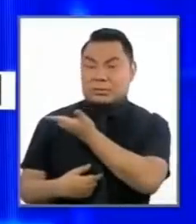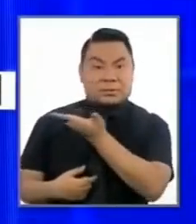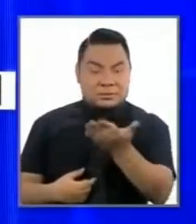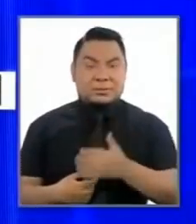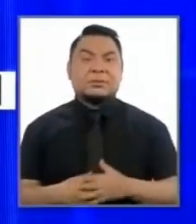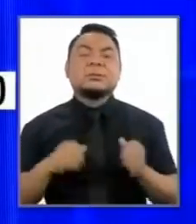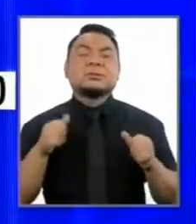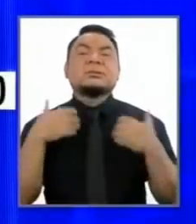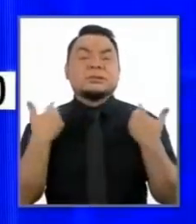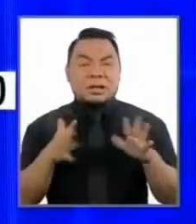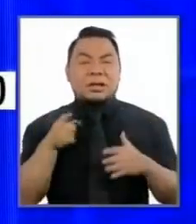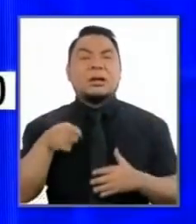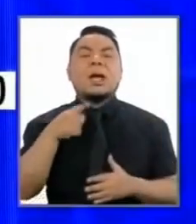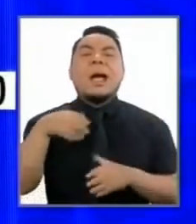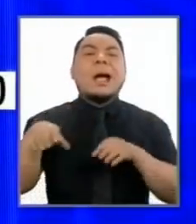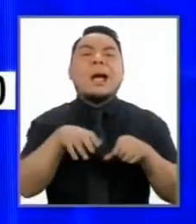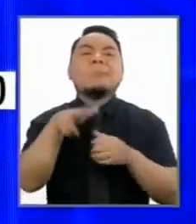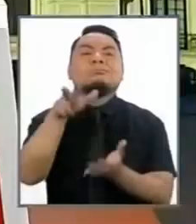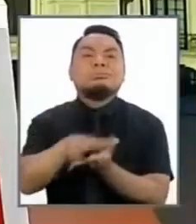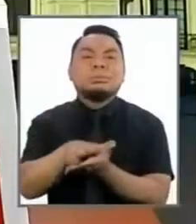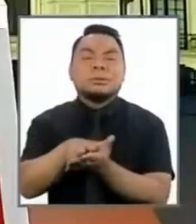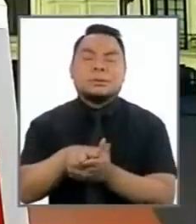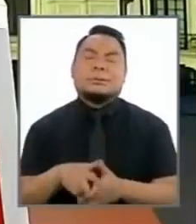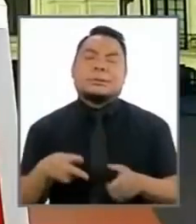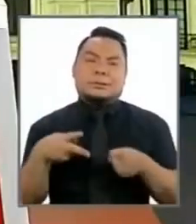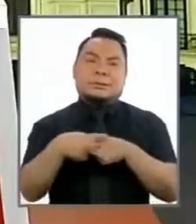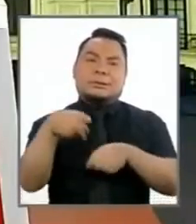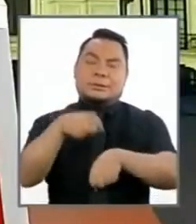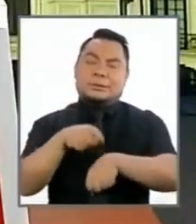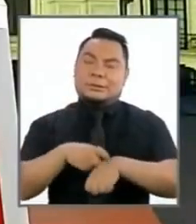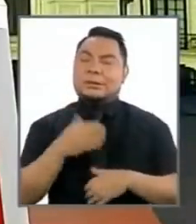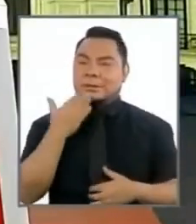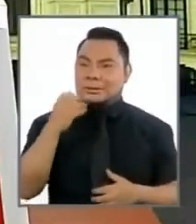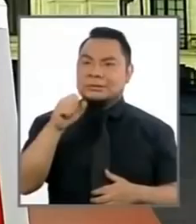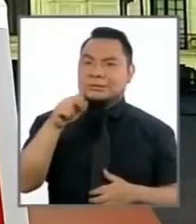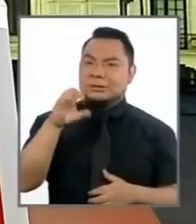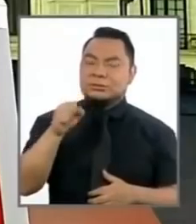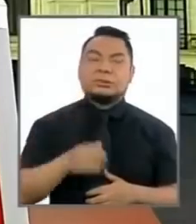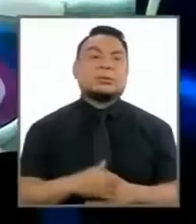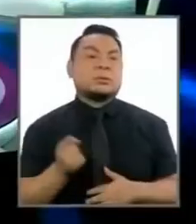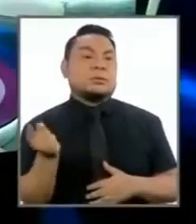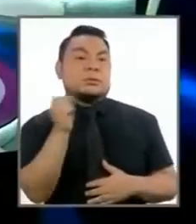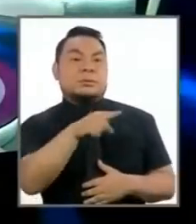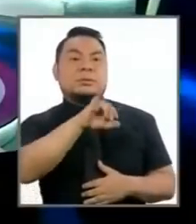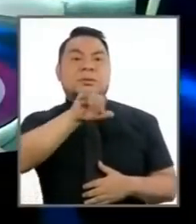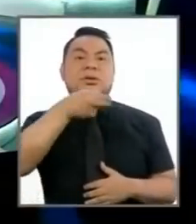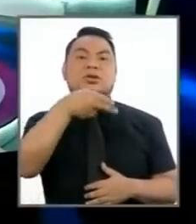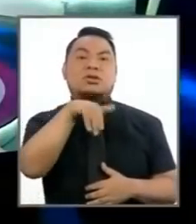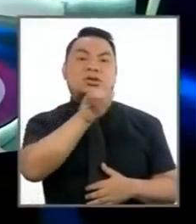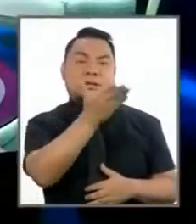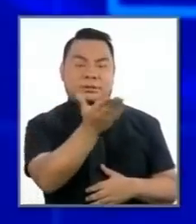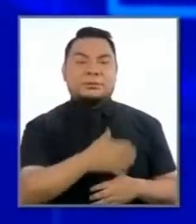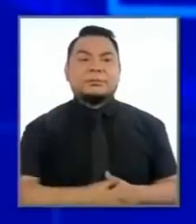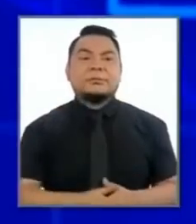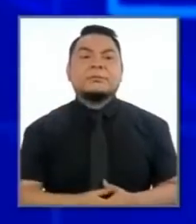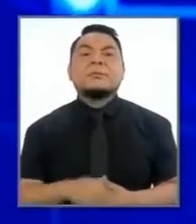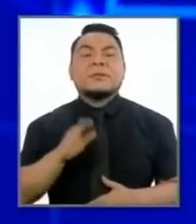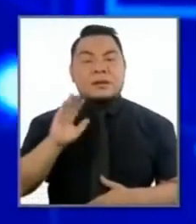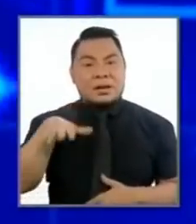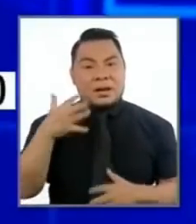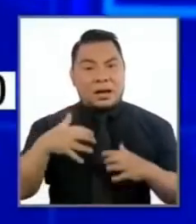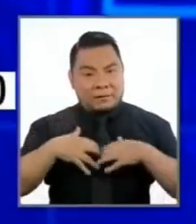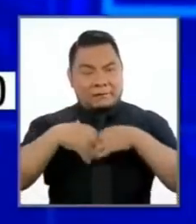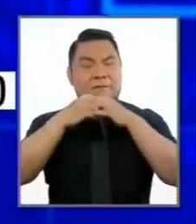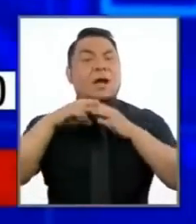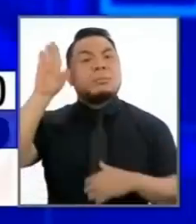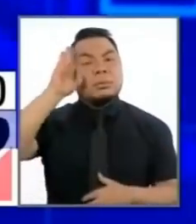al costado, han desarrollado. Tiempo cumplido, señor Santos. Vamos con el señor Johnny Lescano. Hay que fortalecer